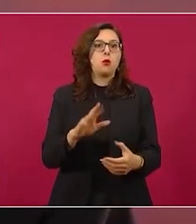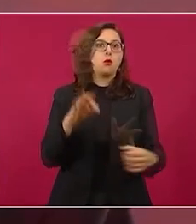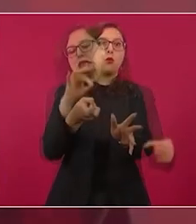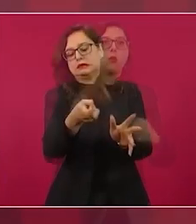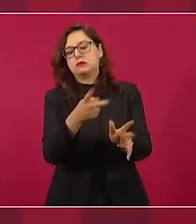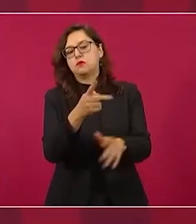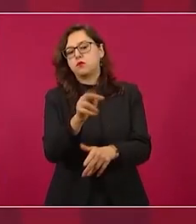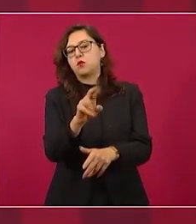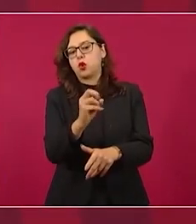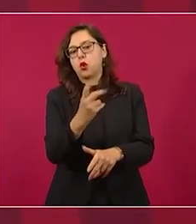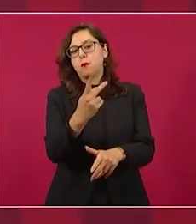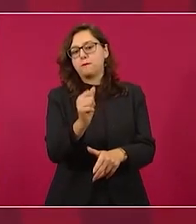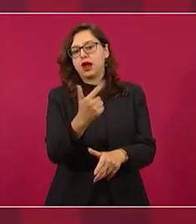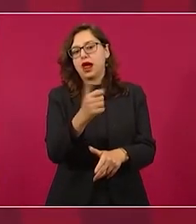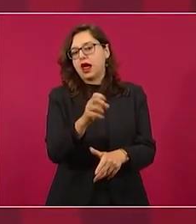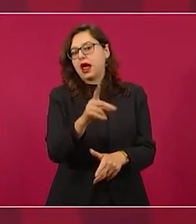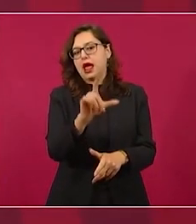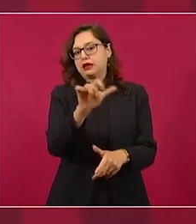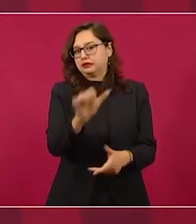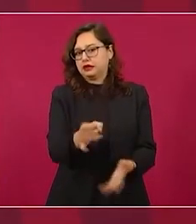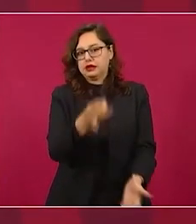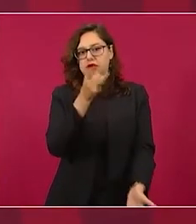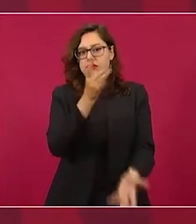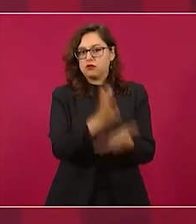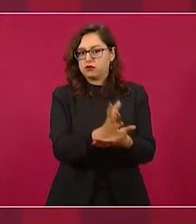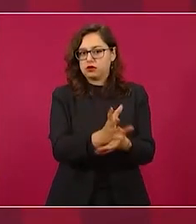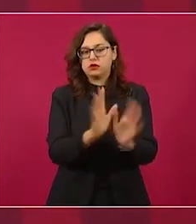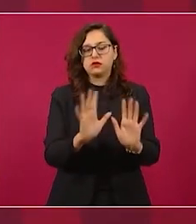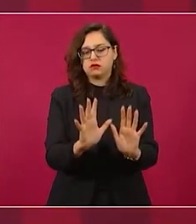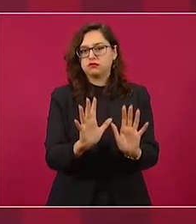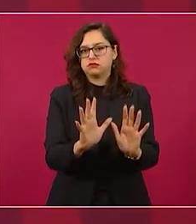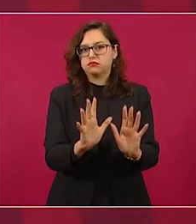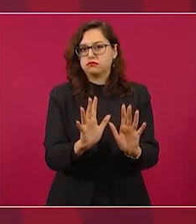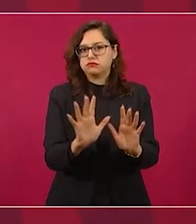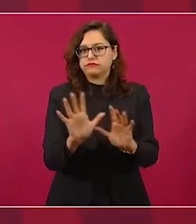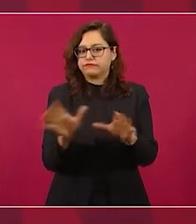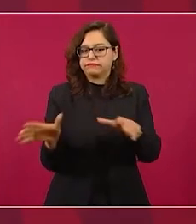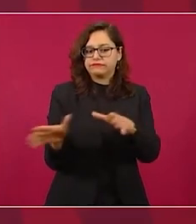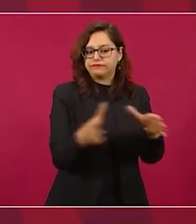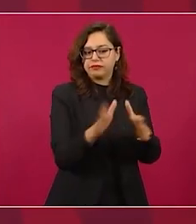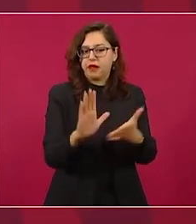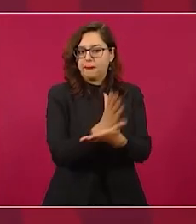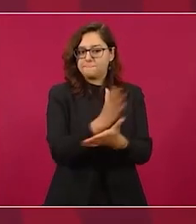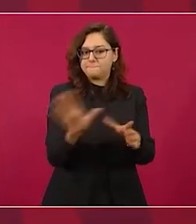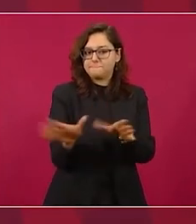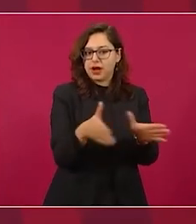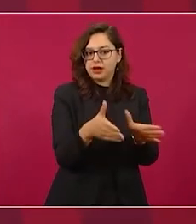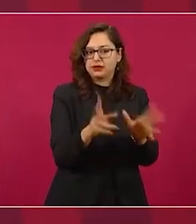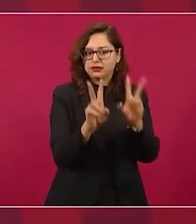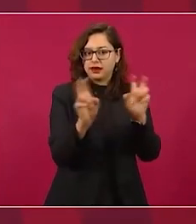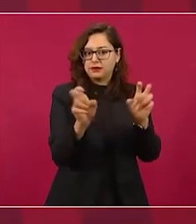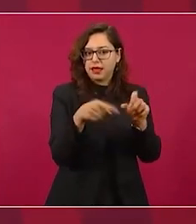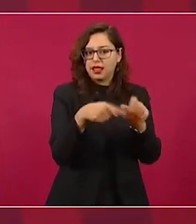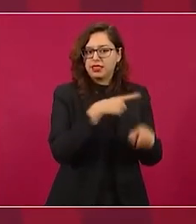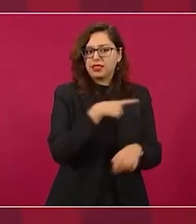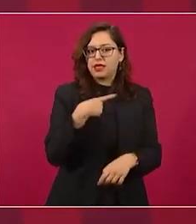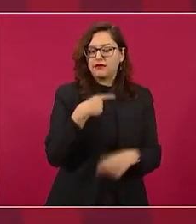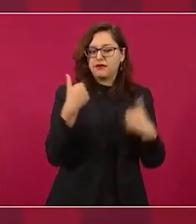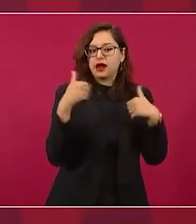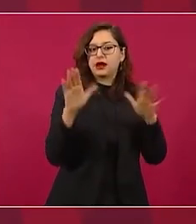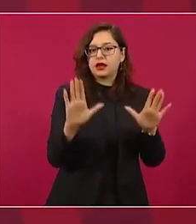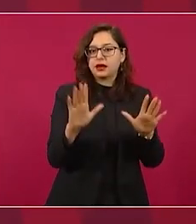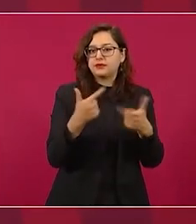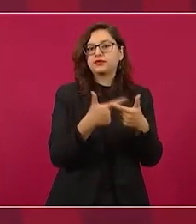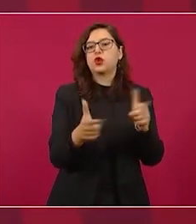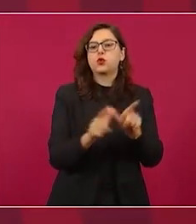o que el gobierno promueva algún partido o postura,